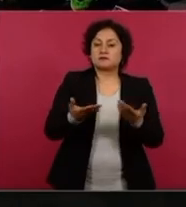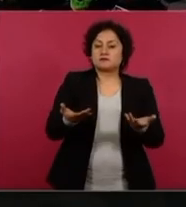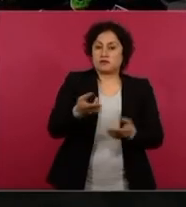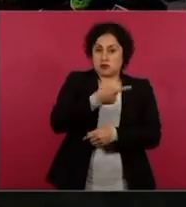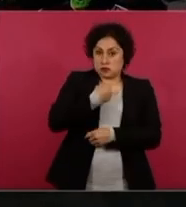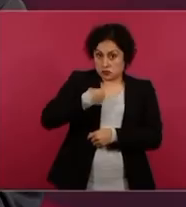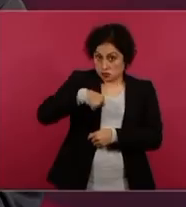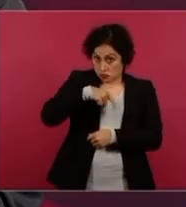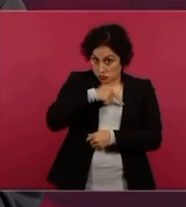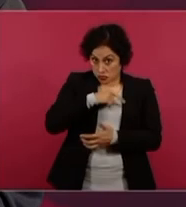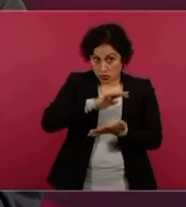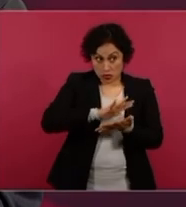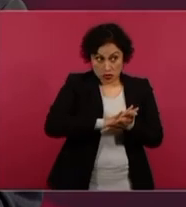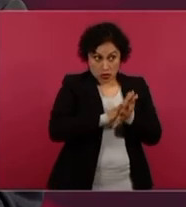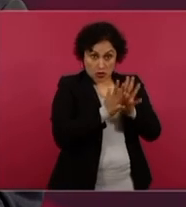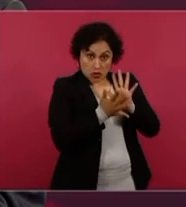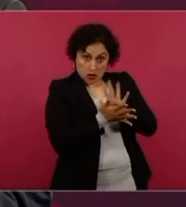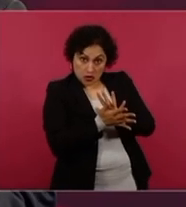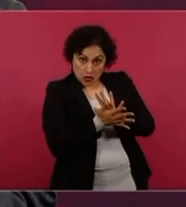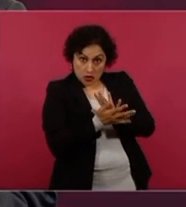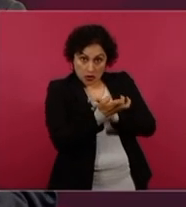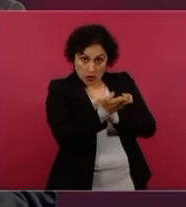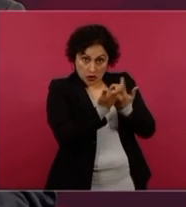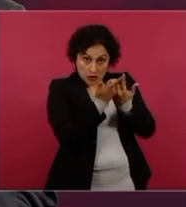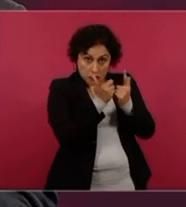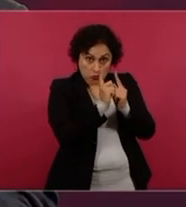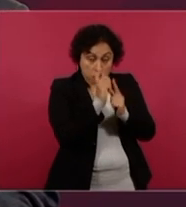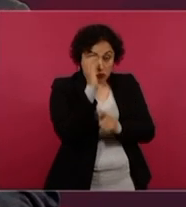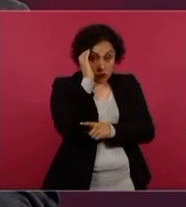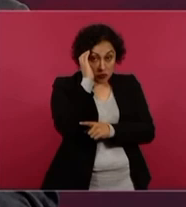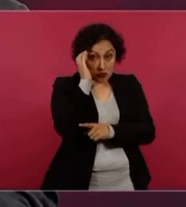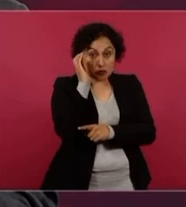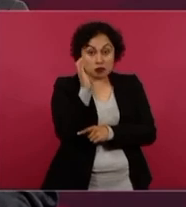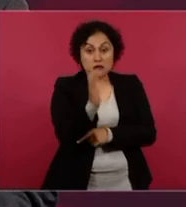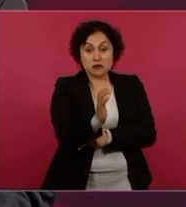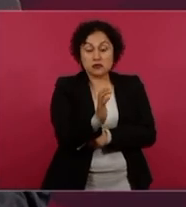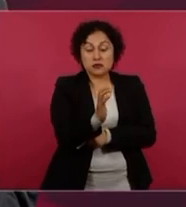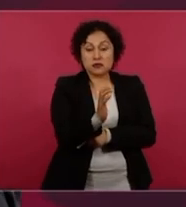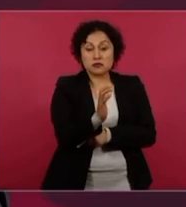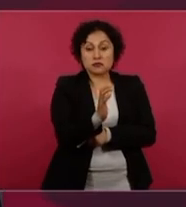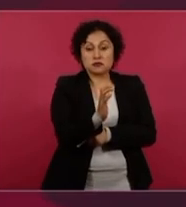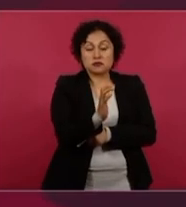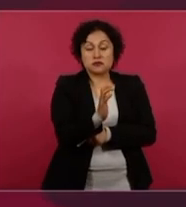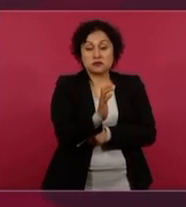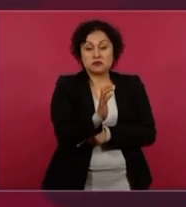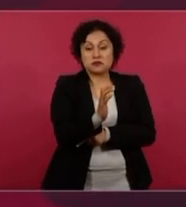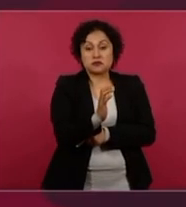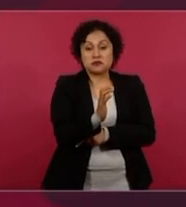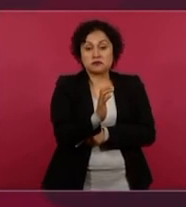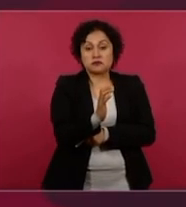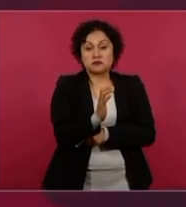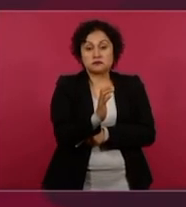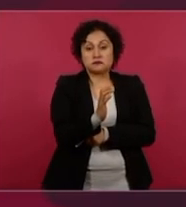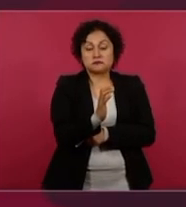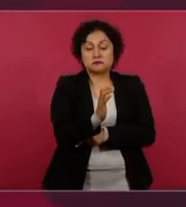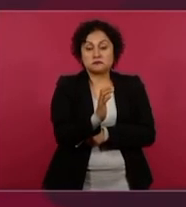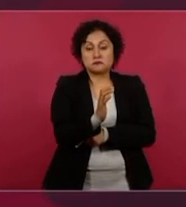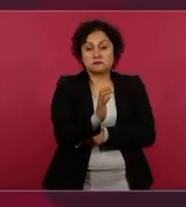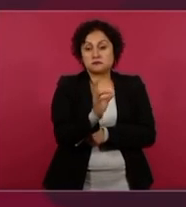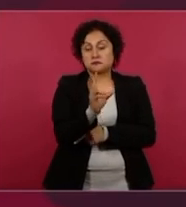relaciones con organizaciones de la delincuencia